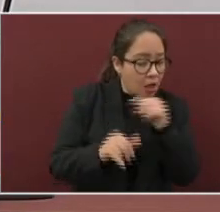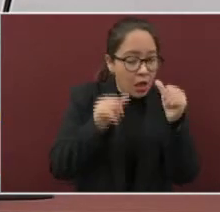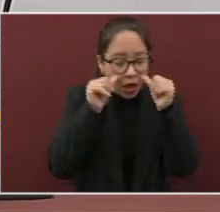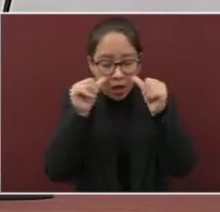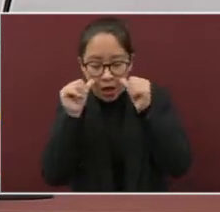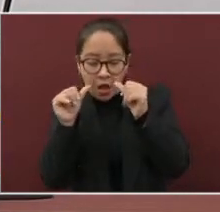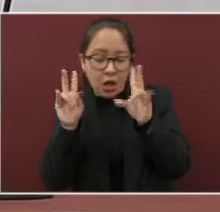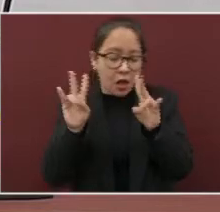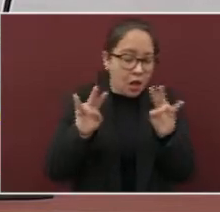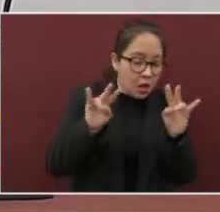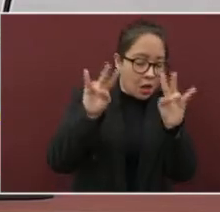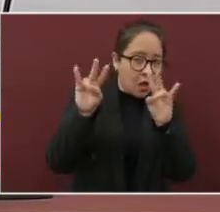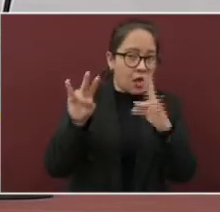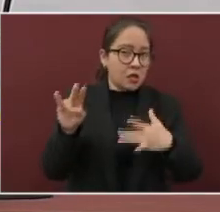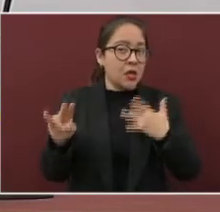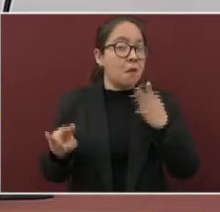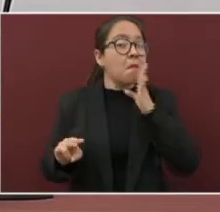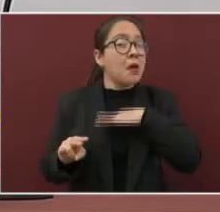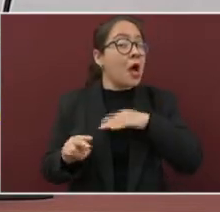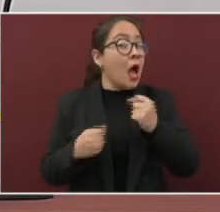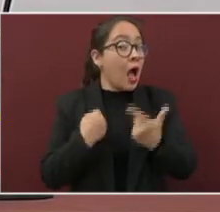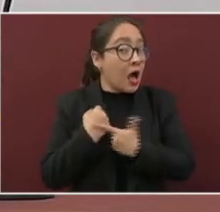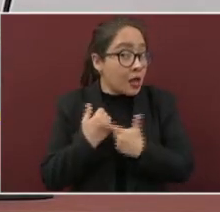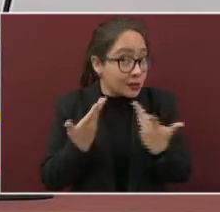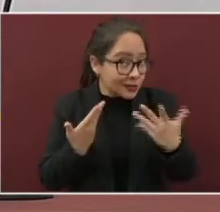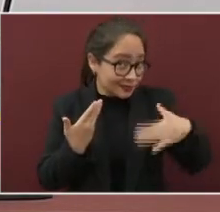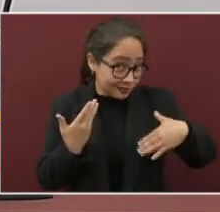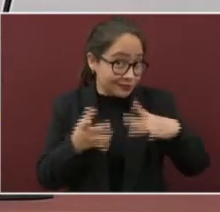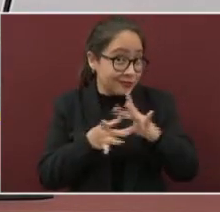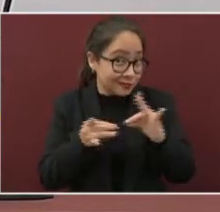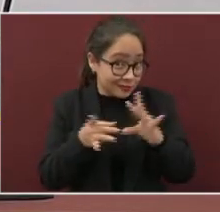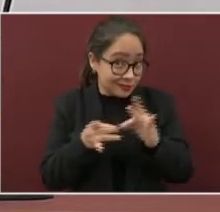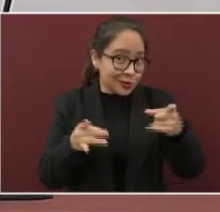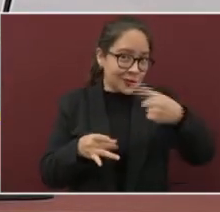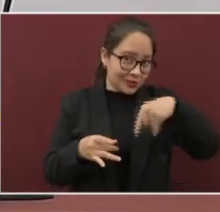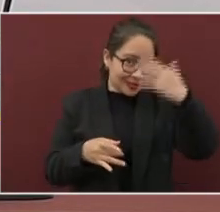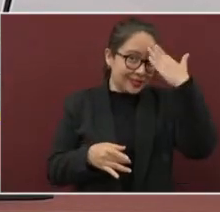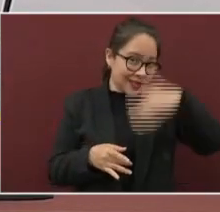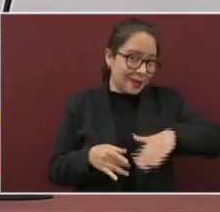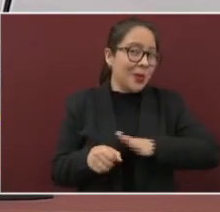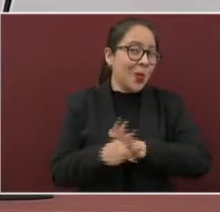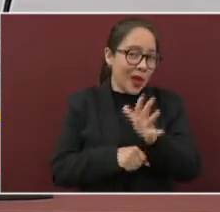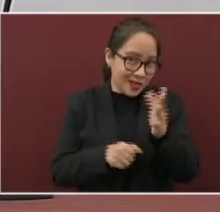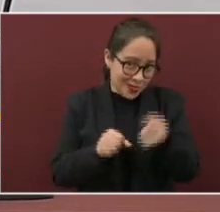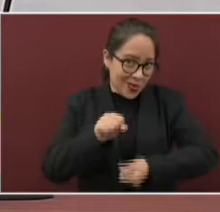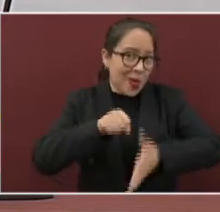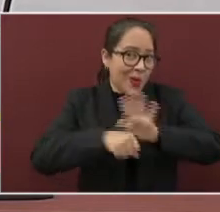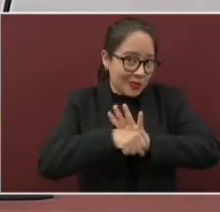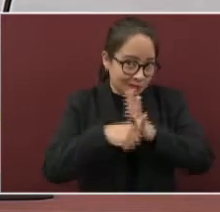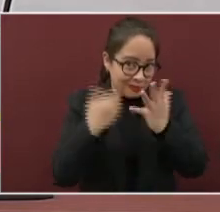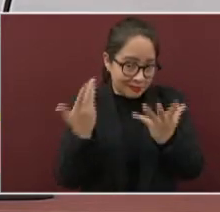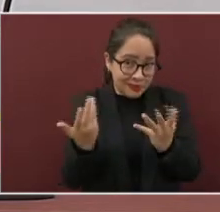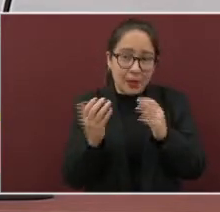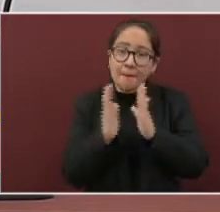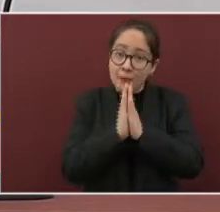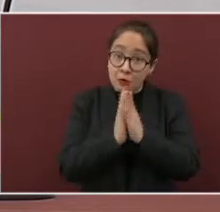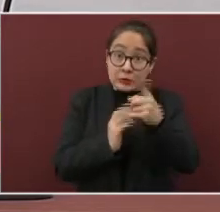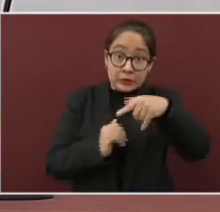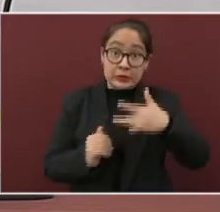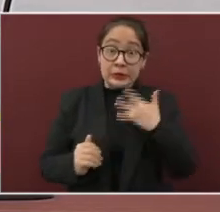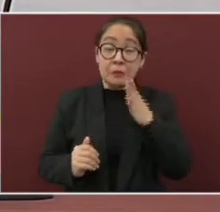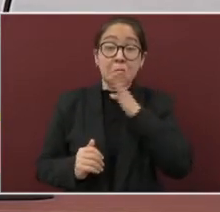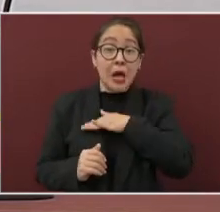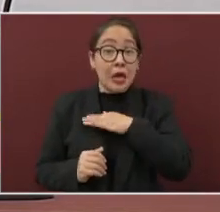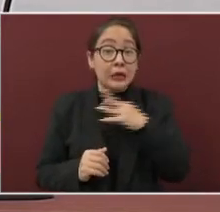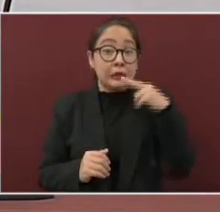de algunos síntomas de los que aquí se ha comentado y ya son conocidos de COVID-19. Acudan a su unidad de